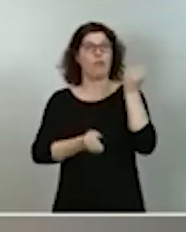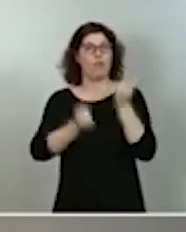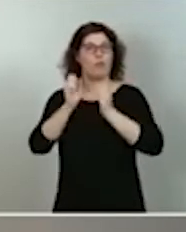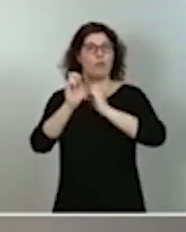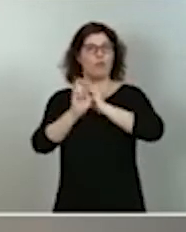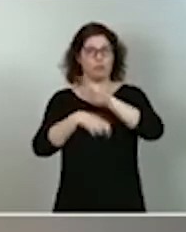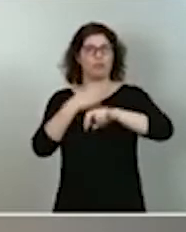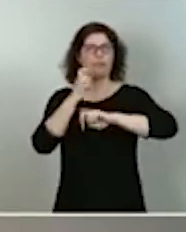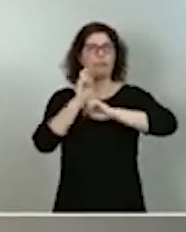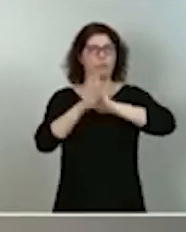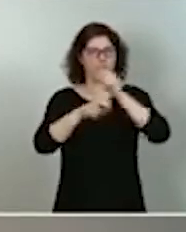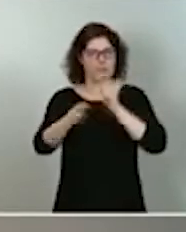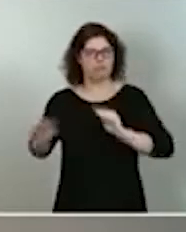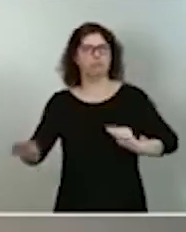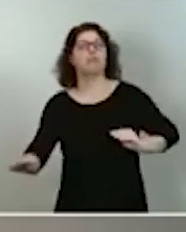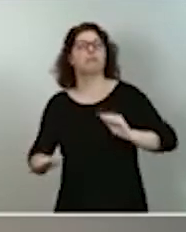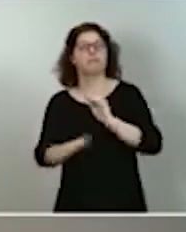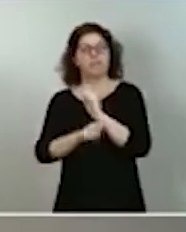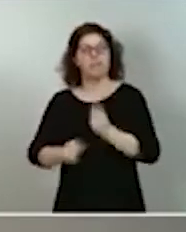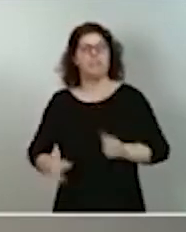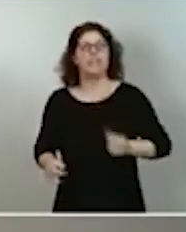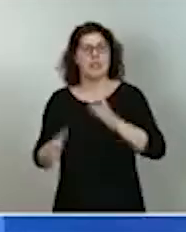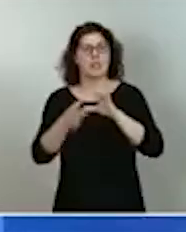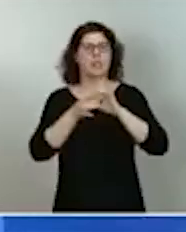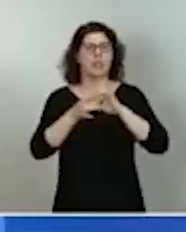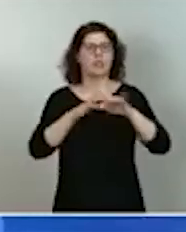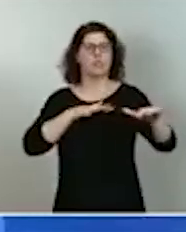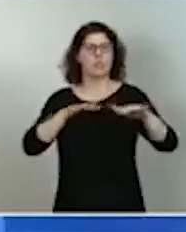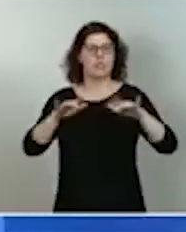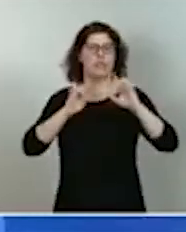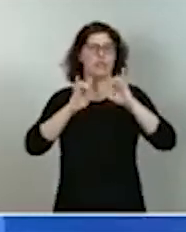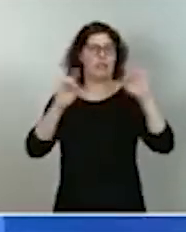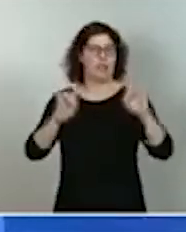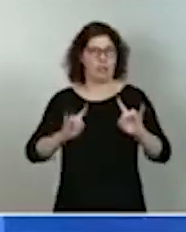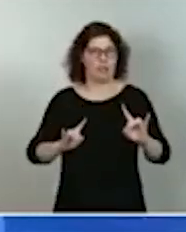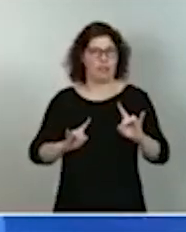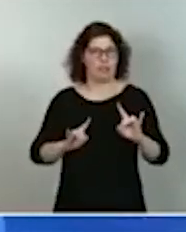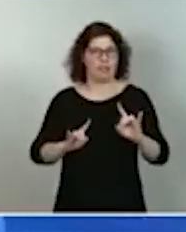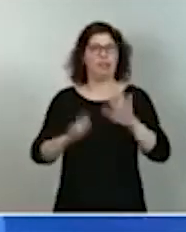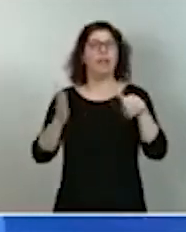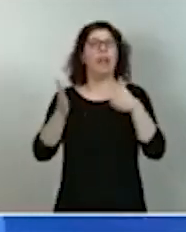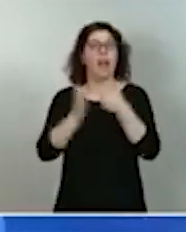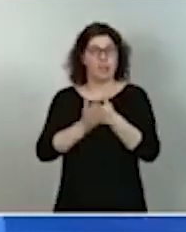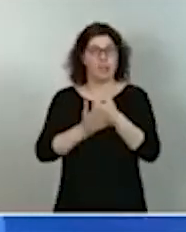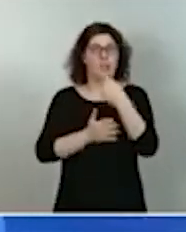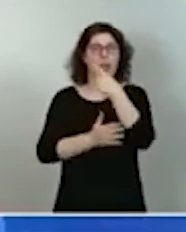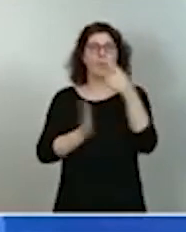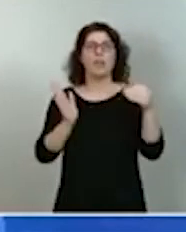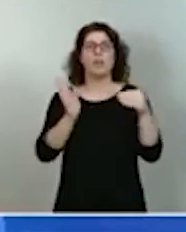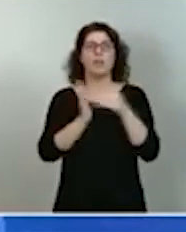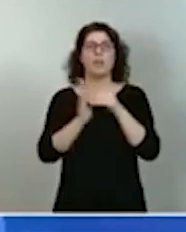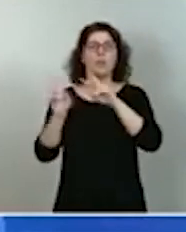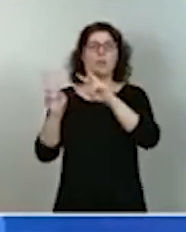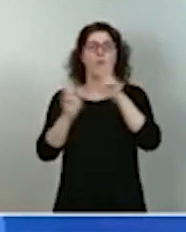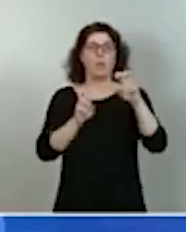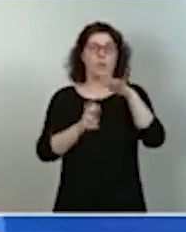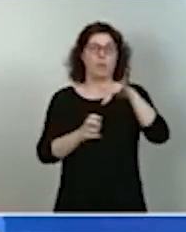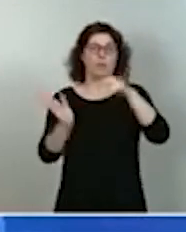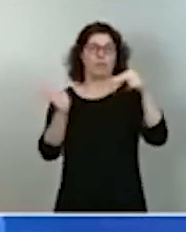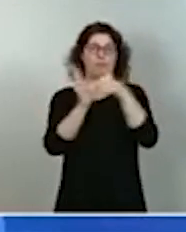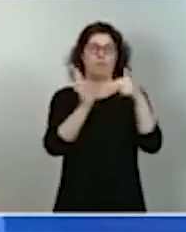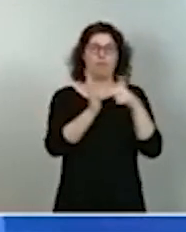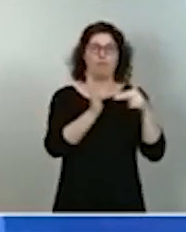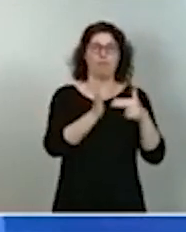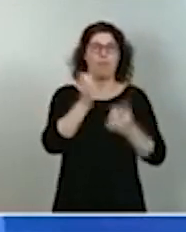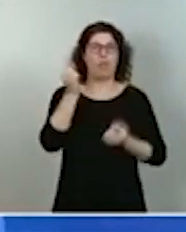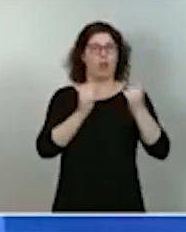inversiones orientadas a la movilidad eléctrica, incluido el despliegue de más de 100.000 nuevos puntos de recarga para vehículos eléctricos antes